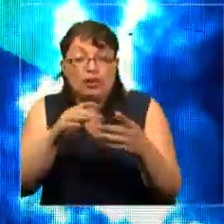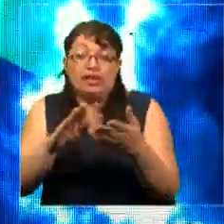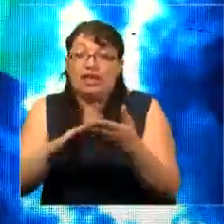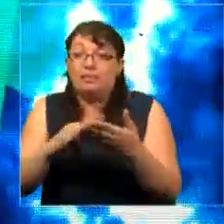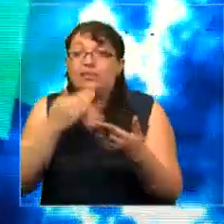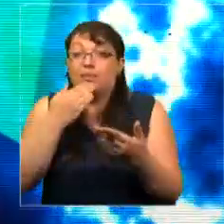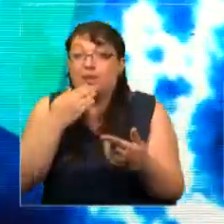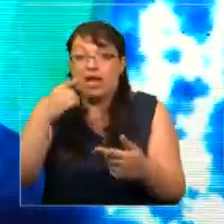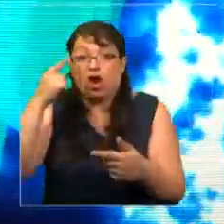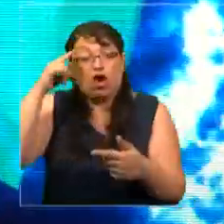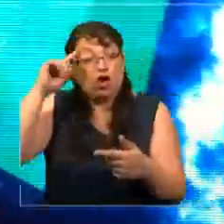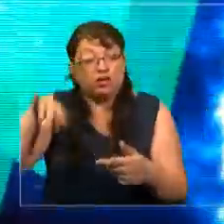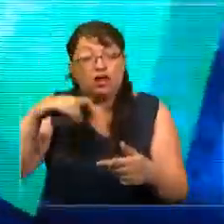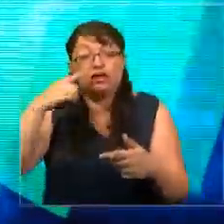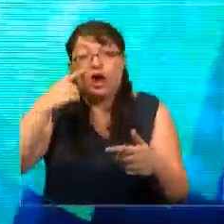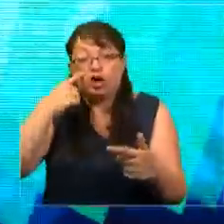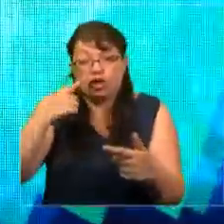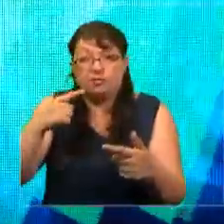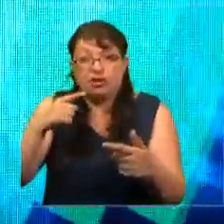tiene el control.